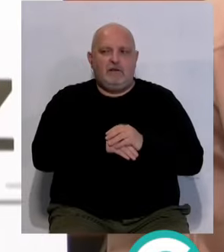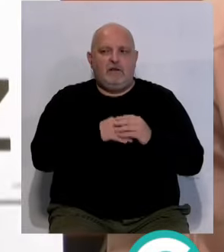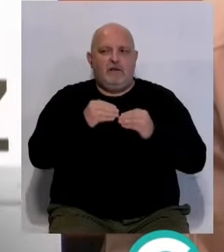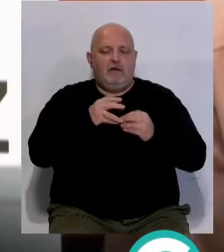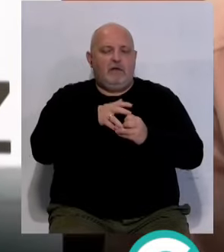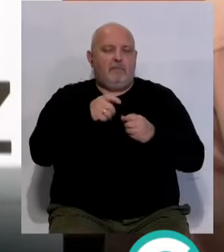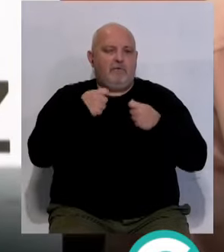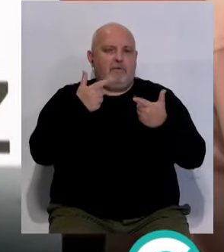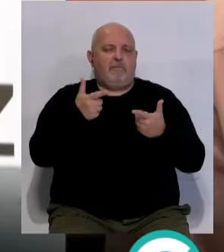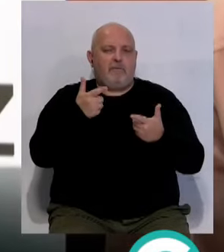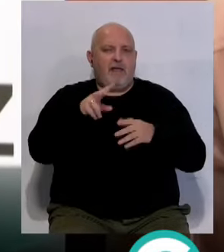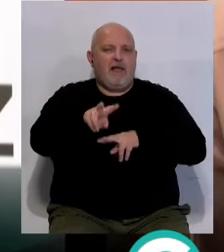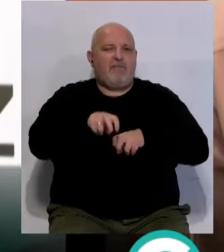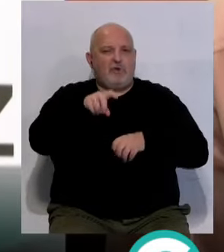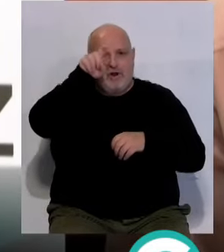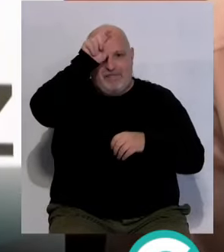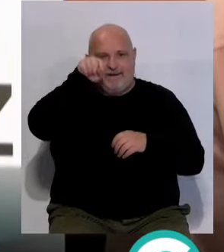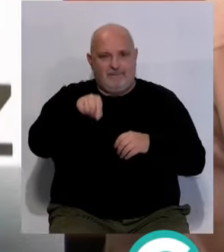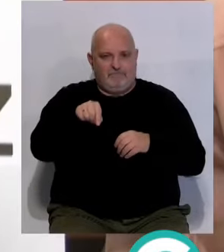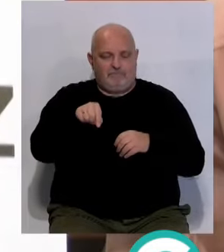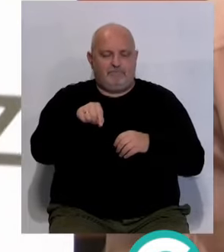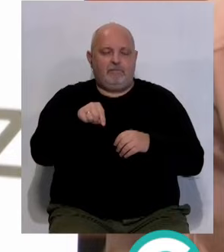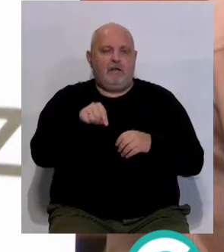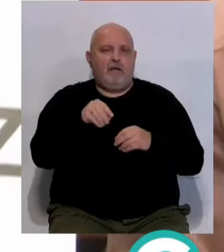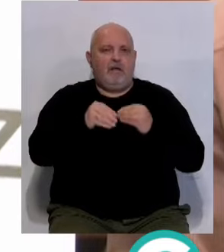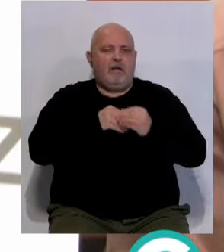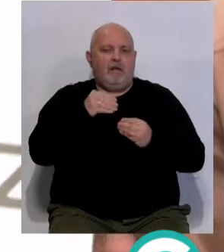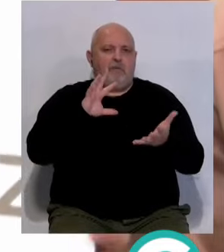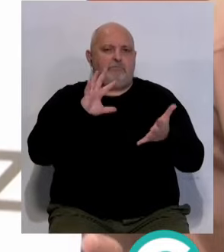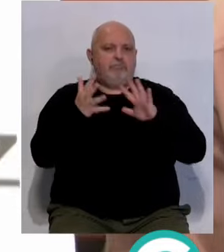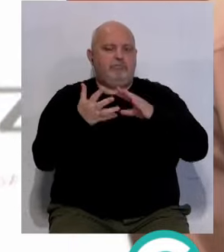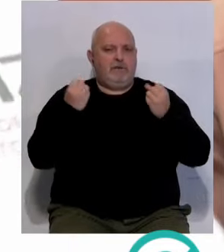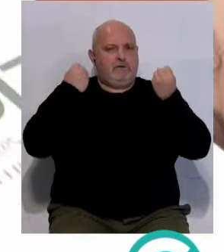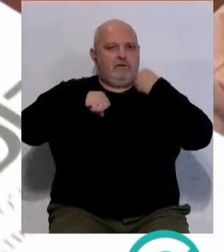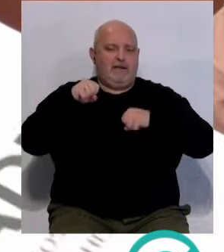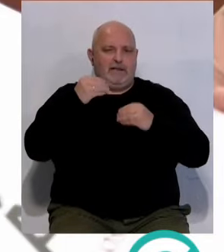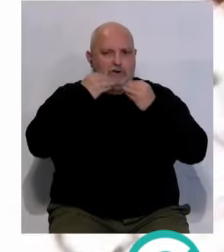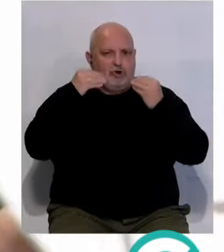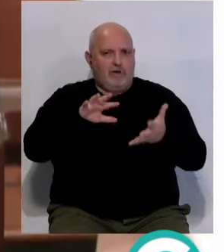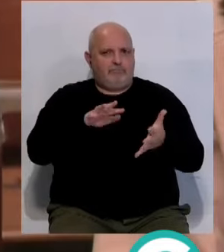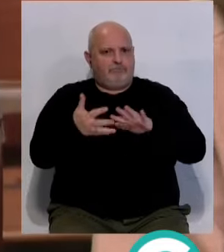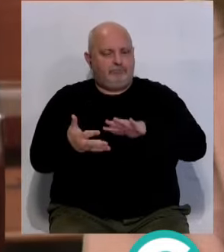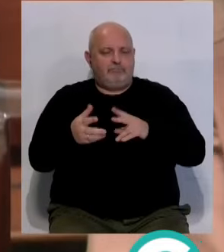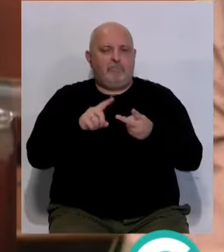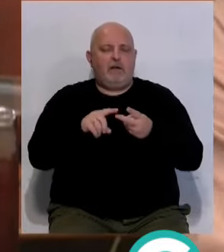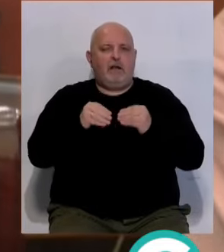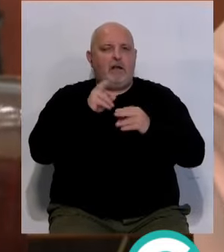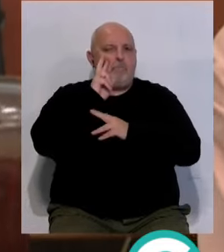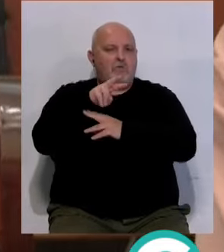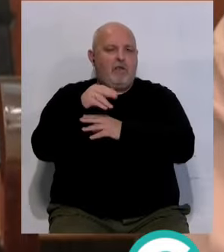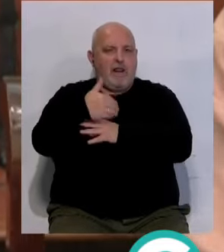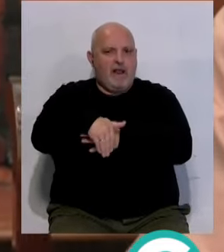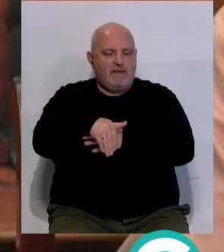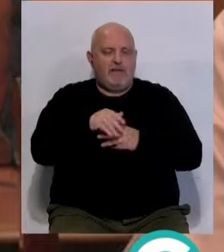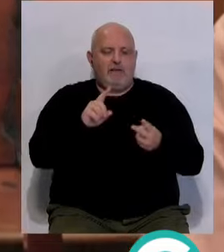a potenciar al yacimiento gadir, vamos a hacer recreaciones históricas, vamos a hacer exposiciones en la calle,